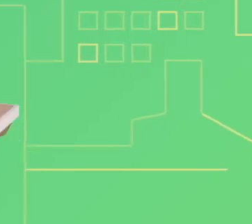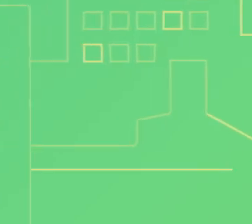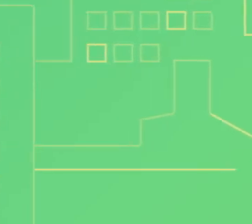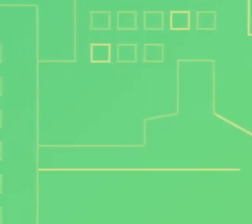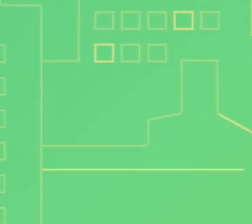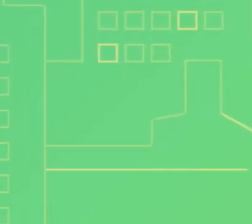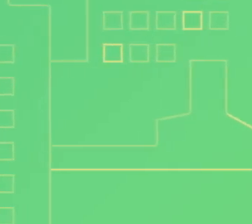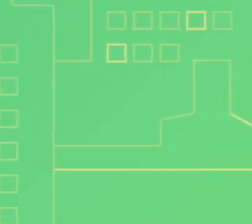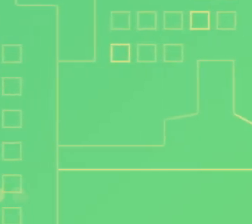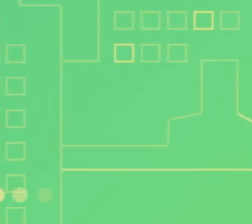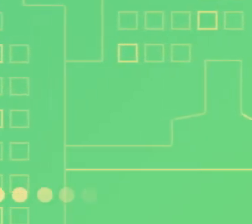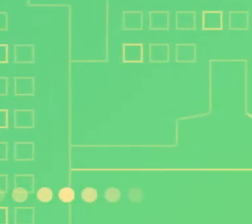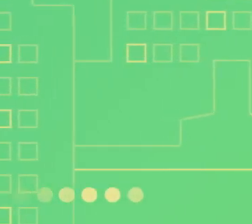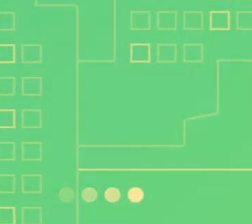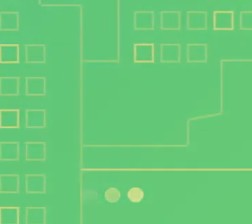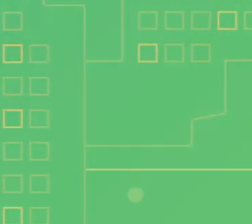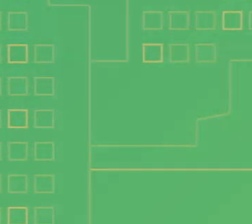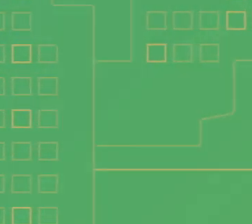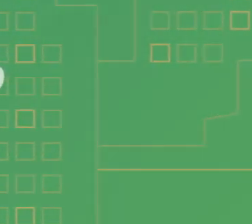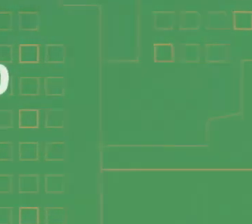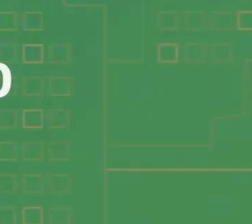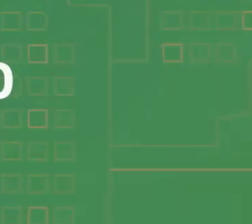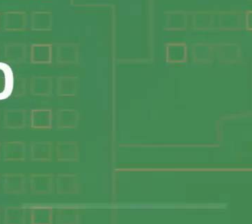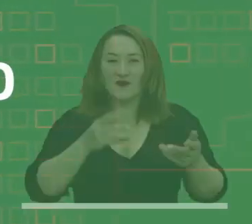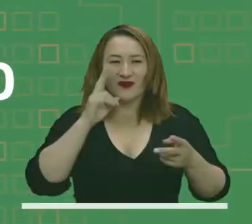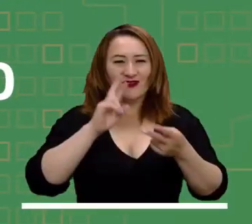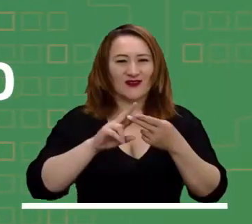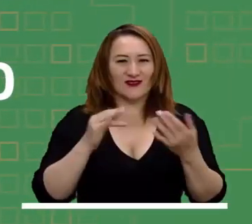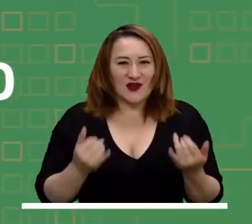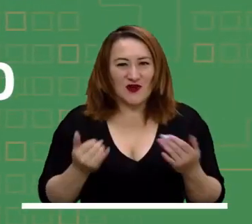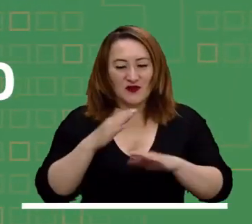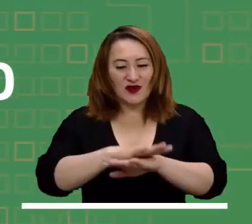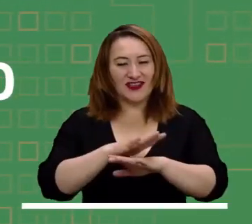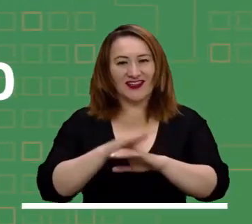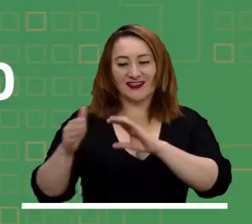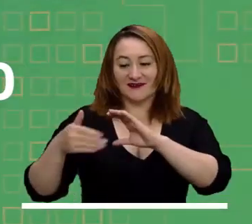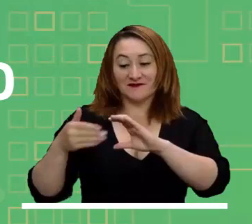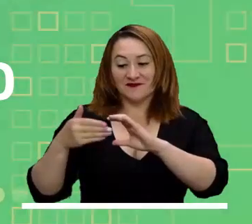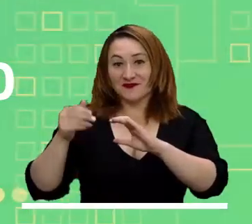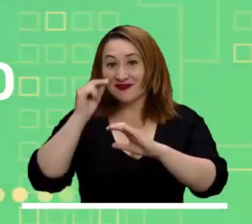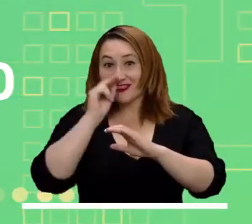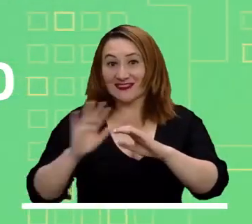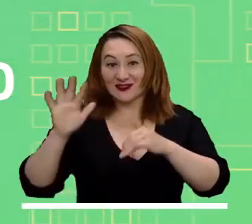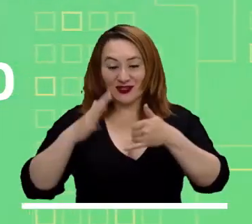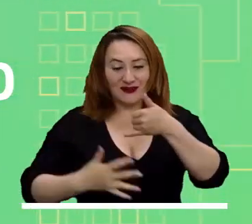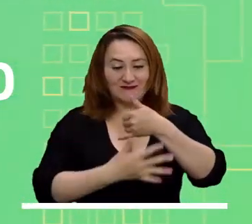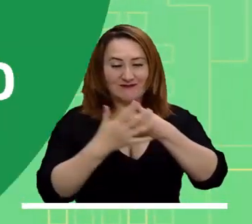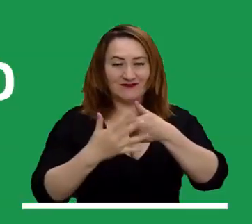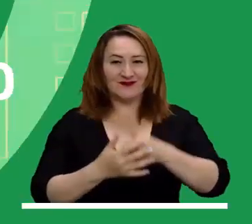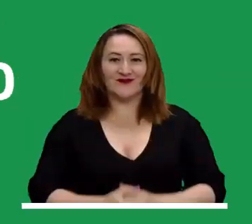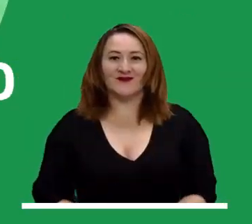Bienvenidos a conocer la información meteorológica de la tarde en todo el territorio nacional.